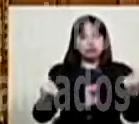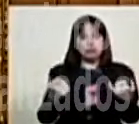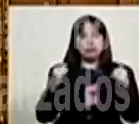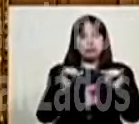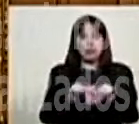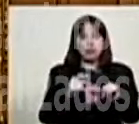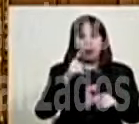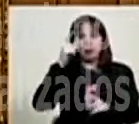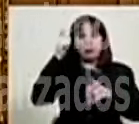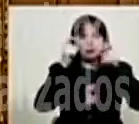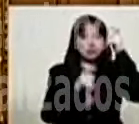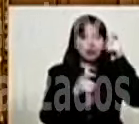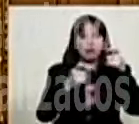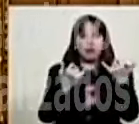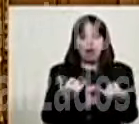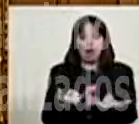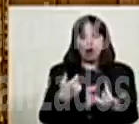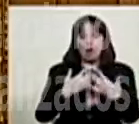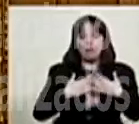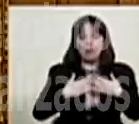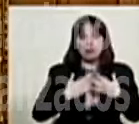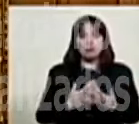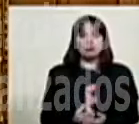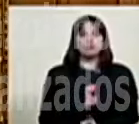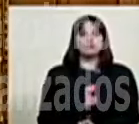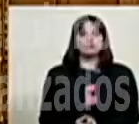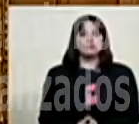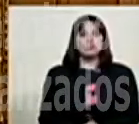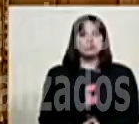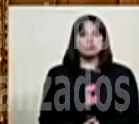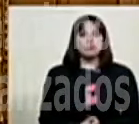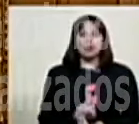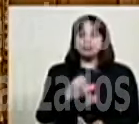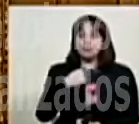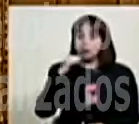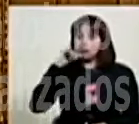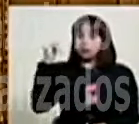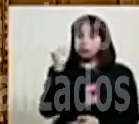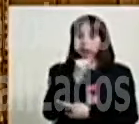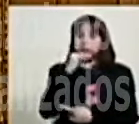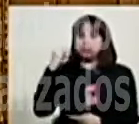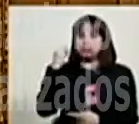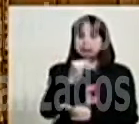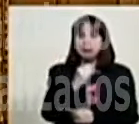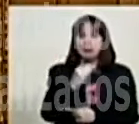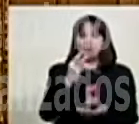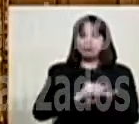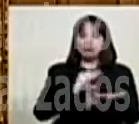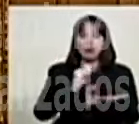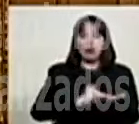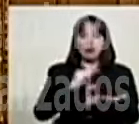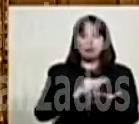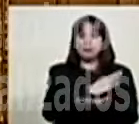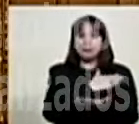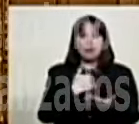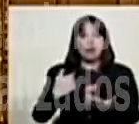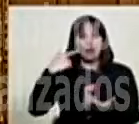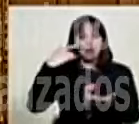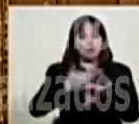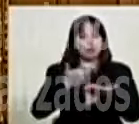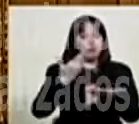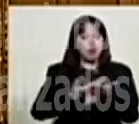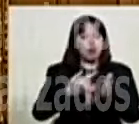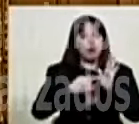Chávez en su oportunidad como a mí. Yo he denunciado intentos de magnicidio en varias oportunidades con pruebas.